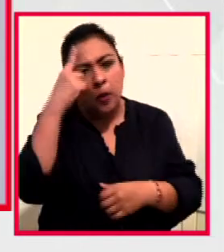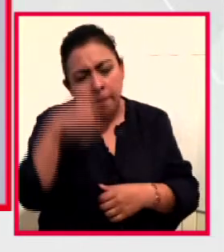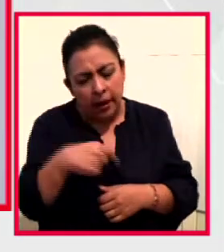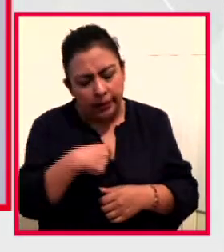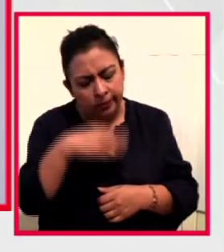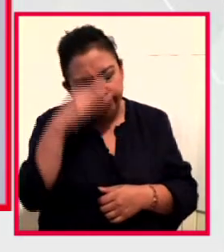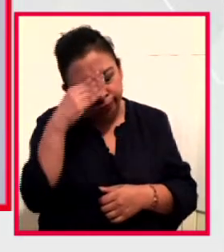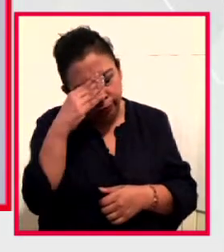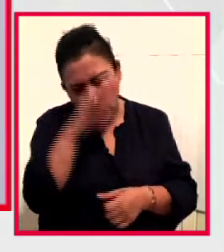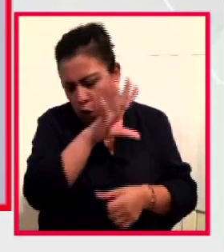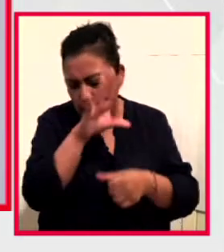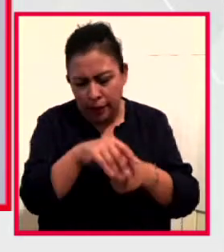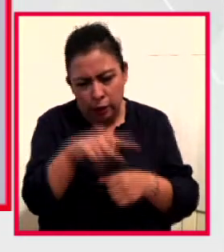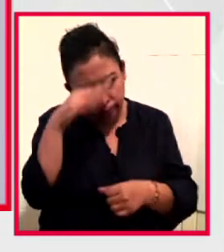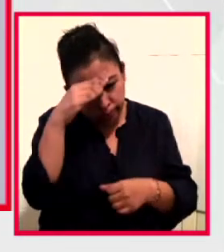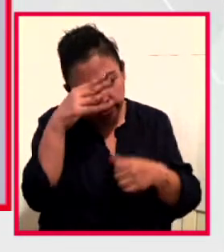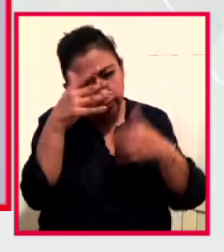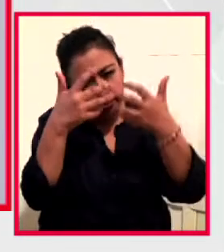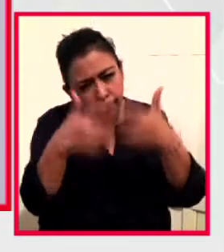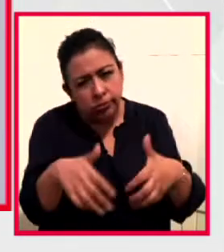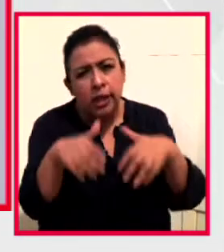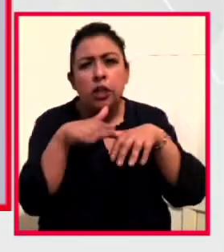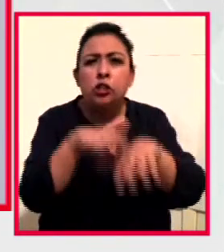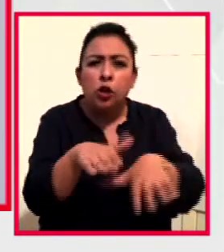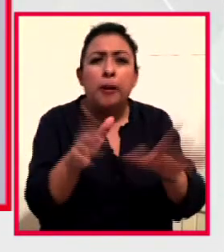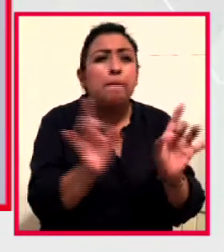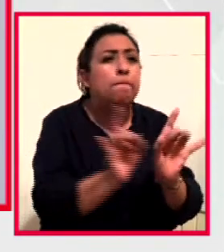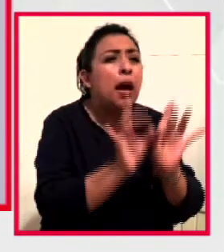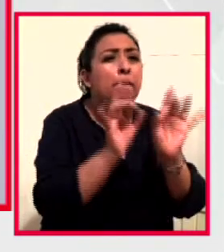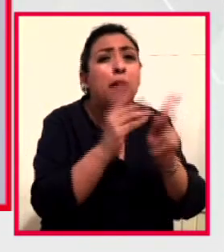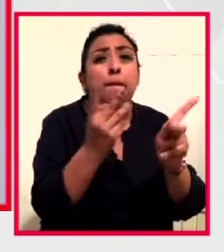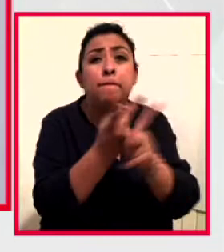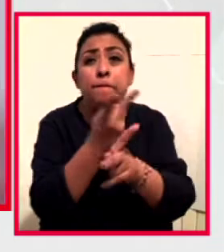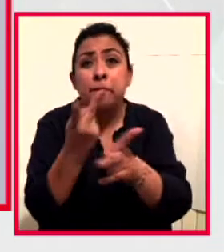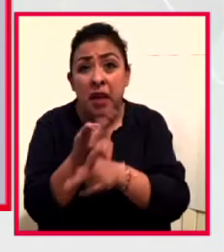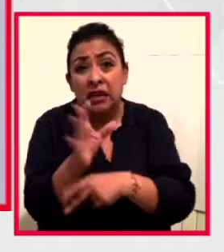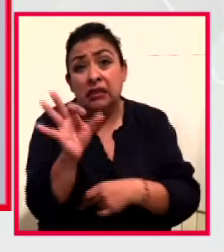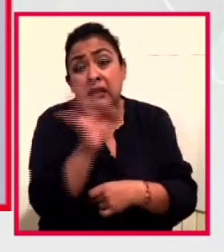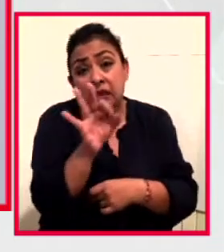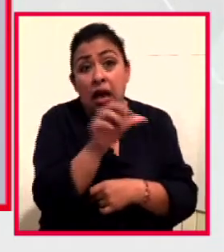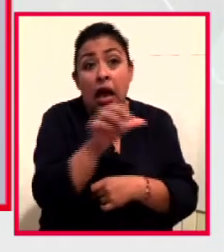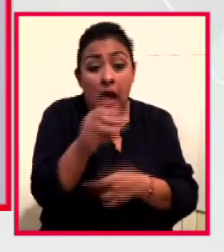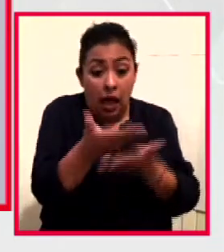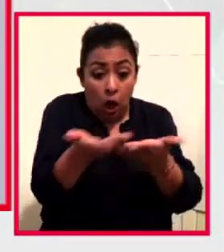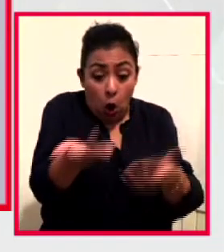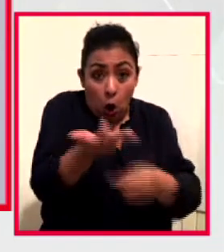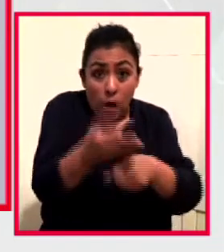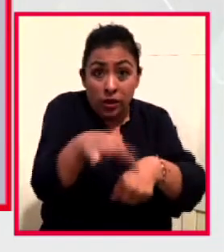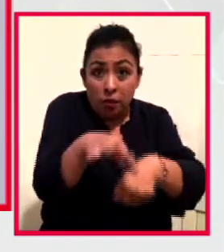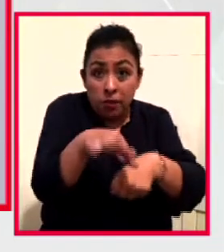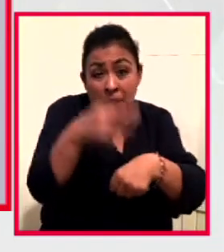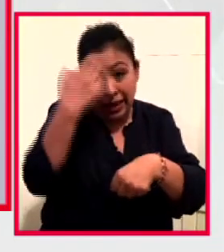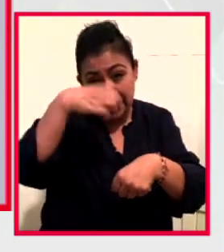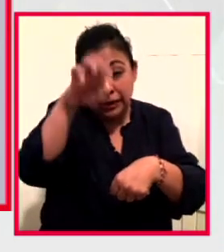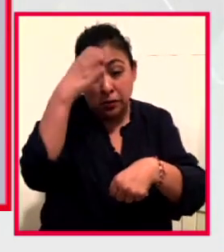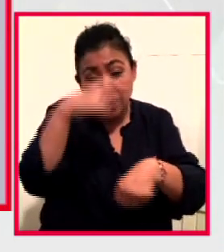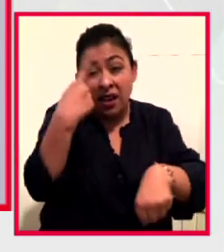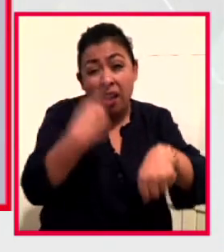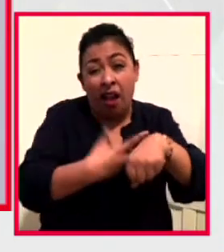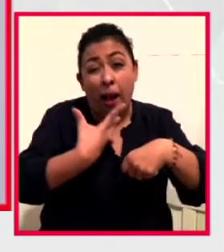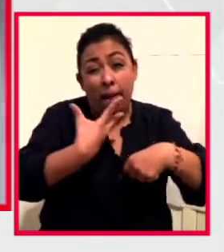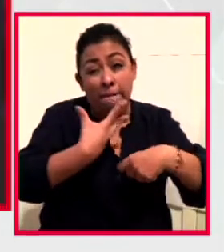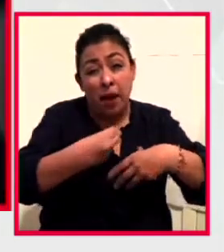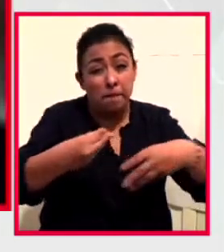completa que abarque todas las consecuencias posibles de lo que estamos viviendo de la pandemia de COVID